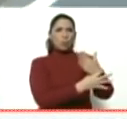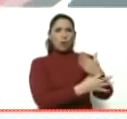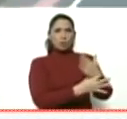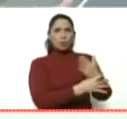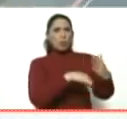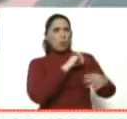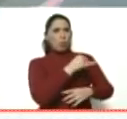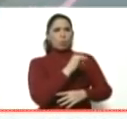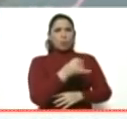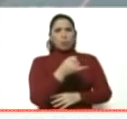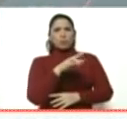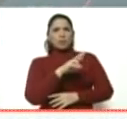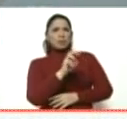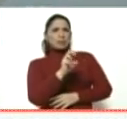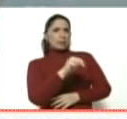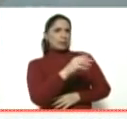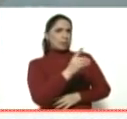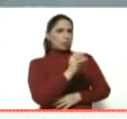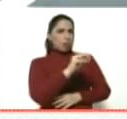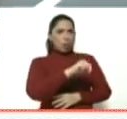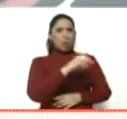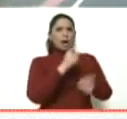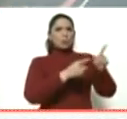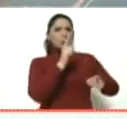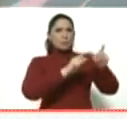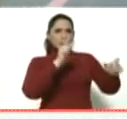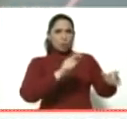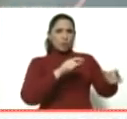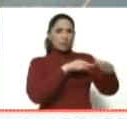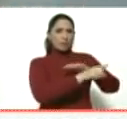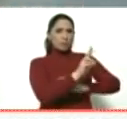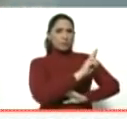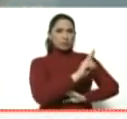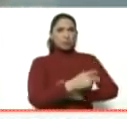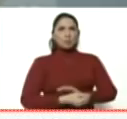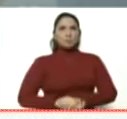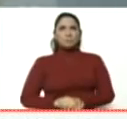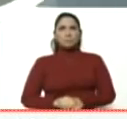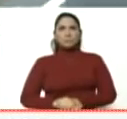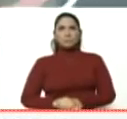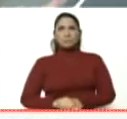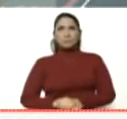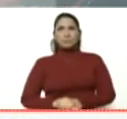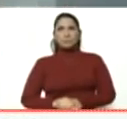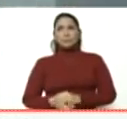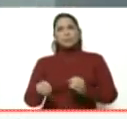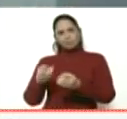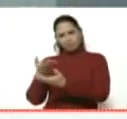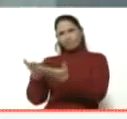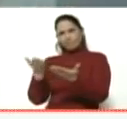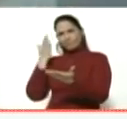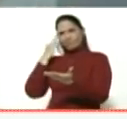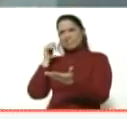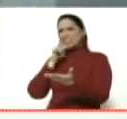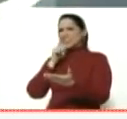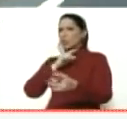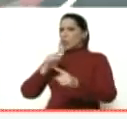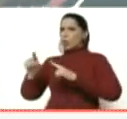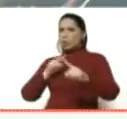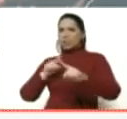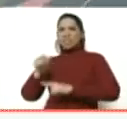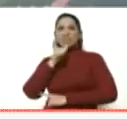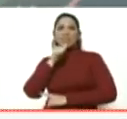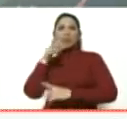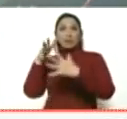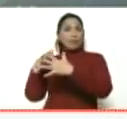de JJ Rendón y de algunas personas en Venezuela? No, ustedes saben que quien da las órdenes aquí es Estados Unidos,